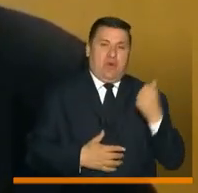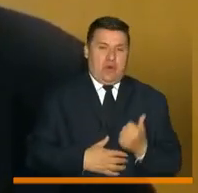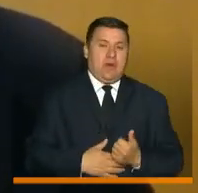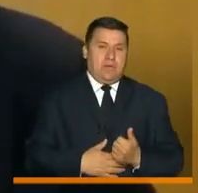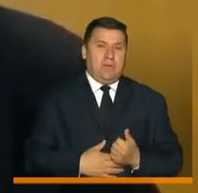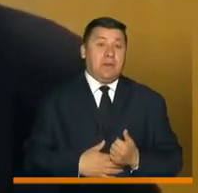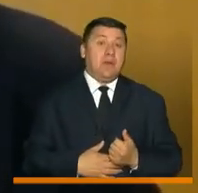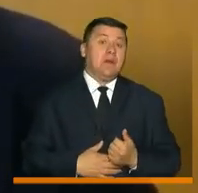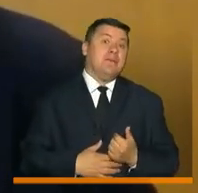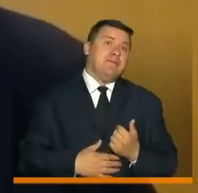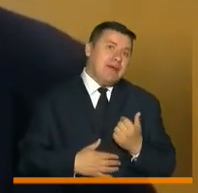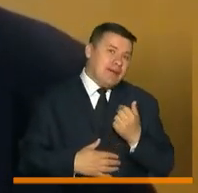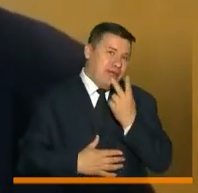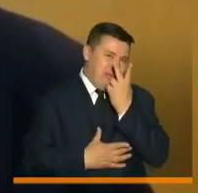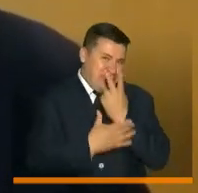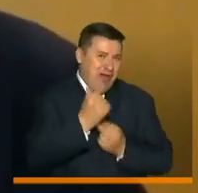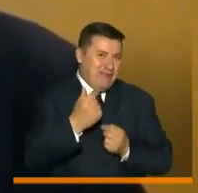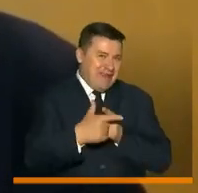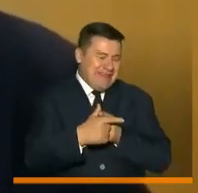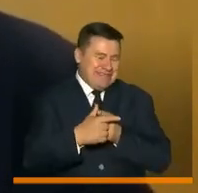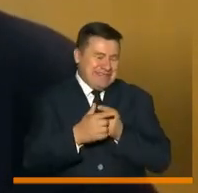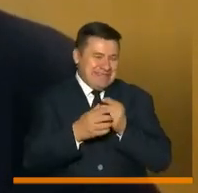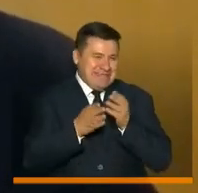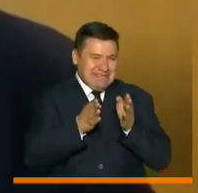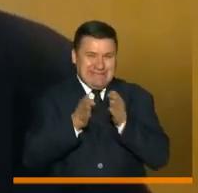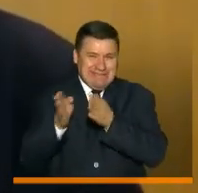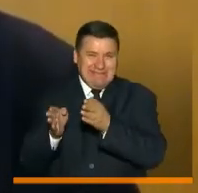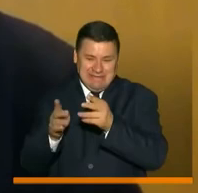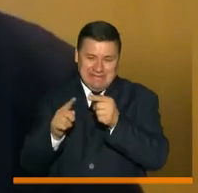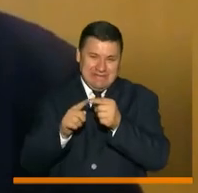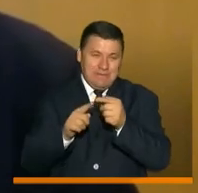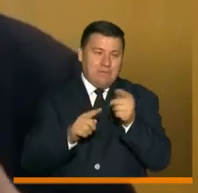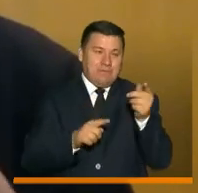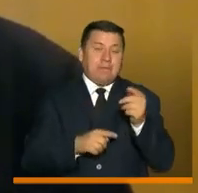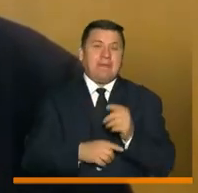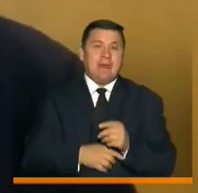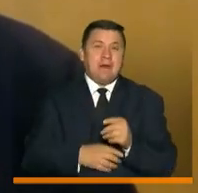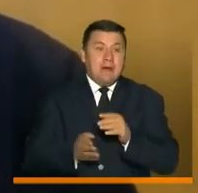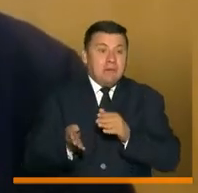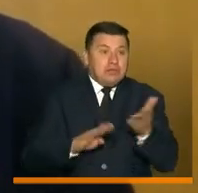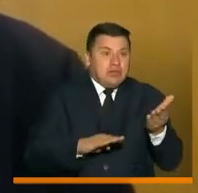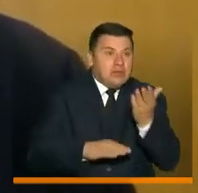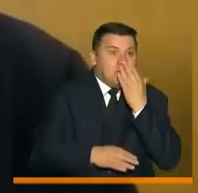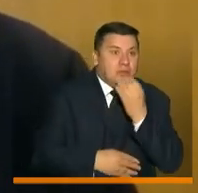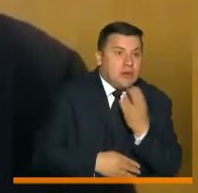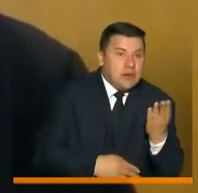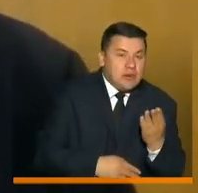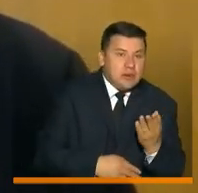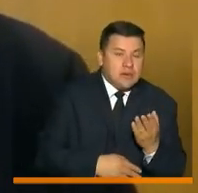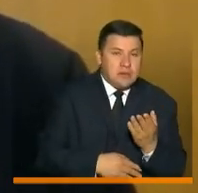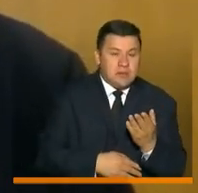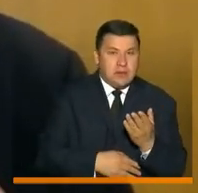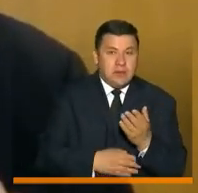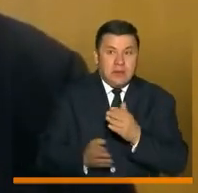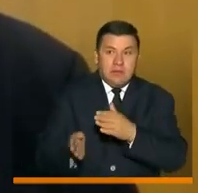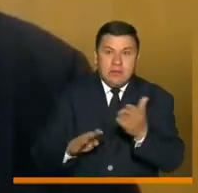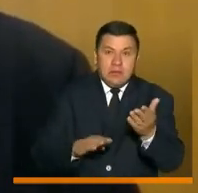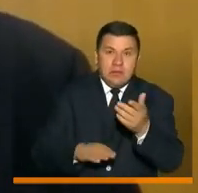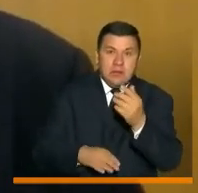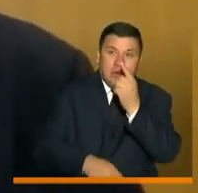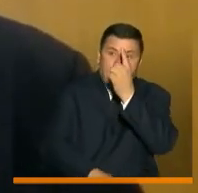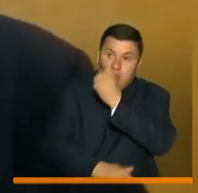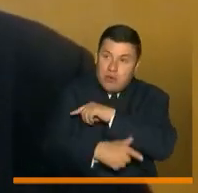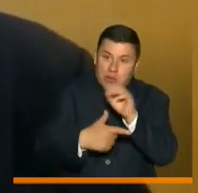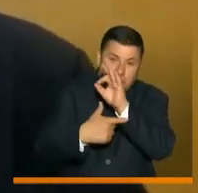tiene un efecto paradójico, y es que hay tres indicadores que usted mencionó, la letalidad, los fallecidos por